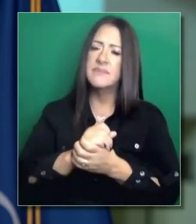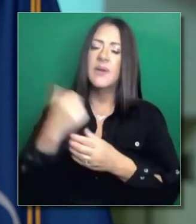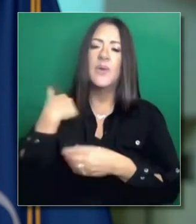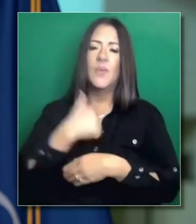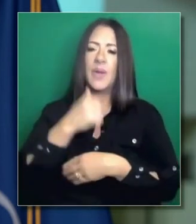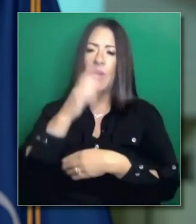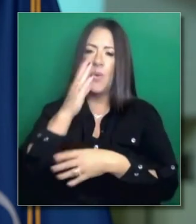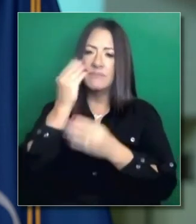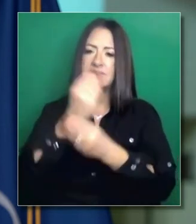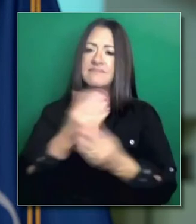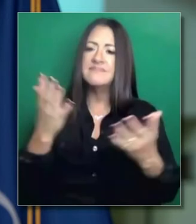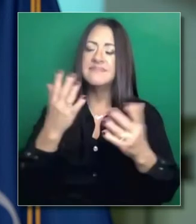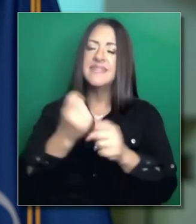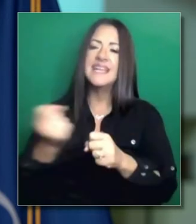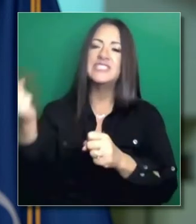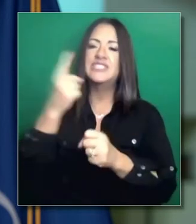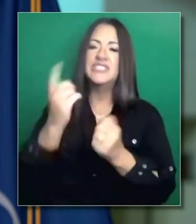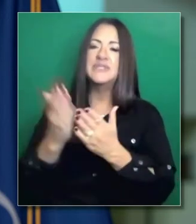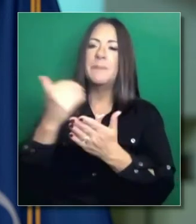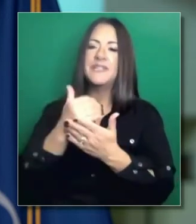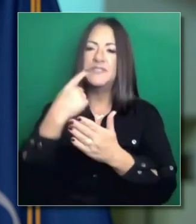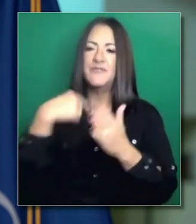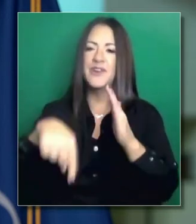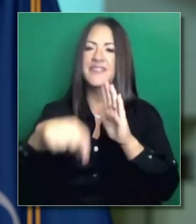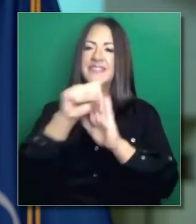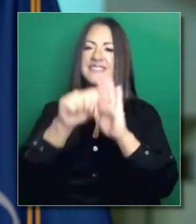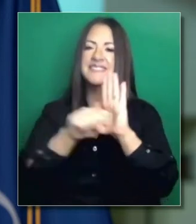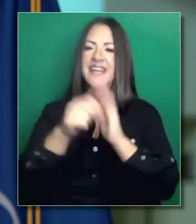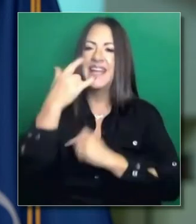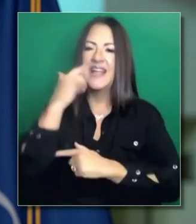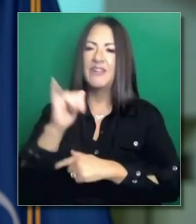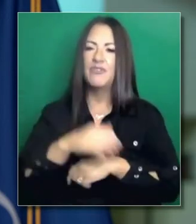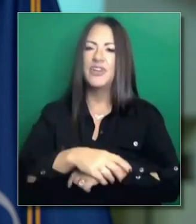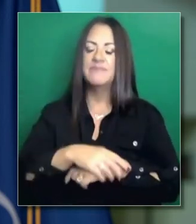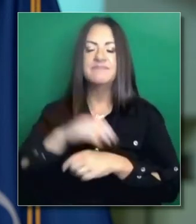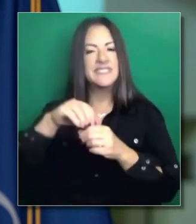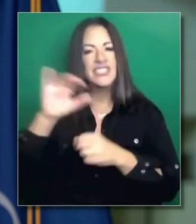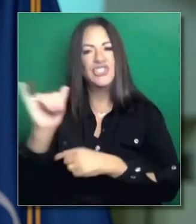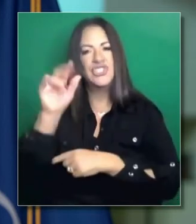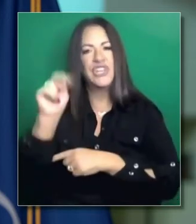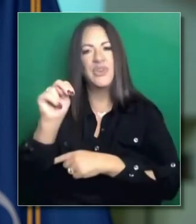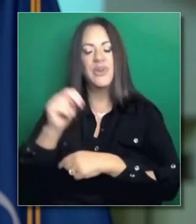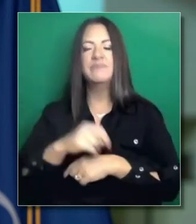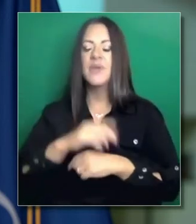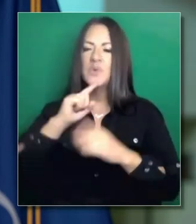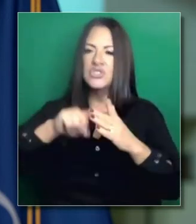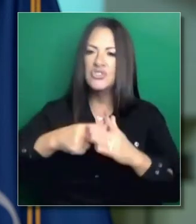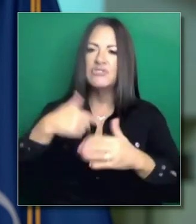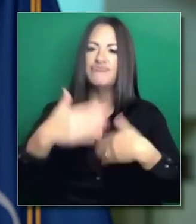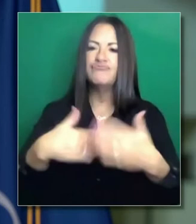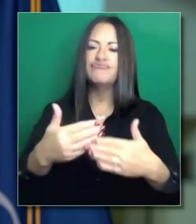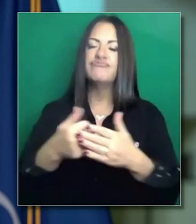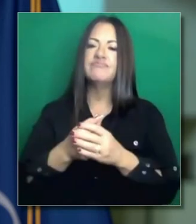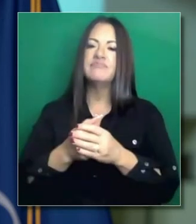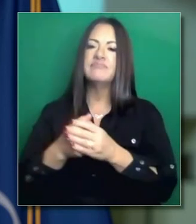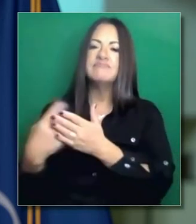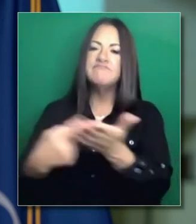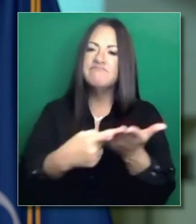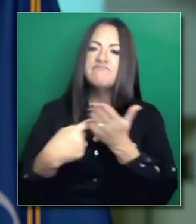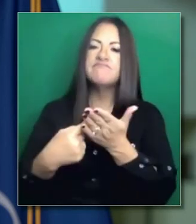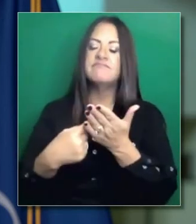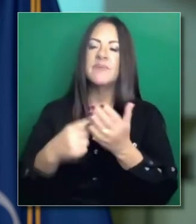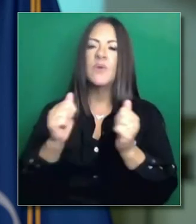emitir nuestro presupuesto anual esta semana cada año en enero y comenzar el proceso de deliberar